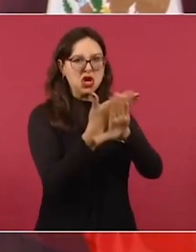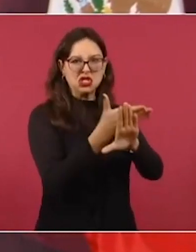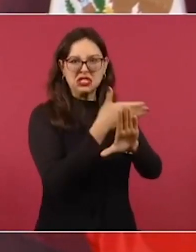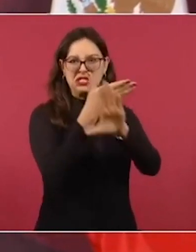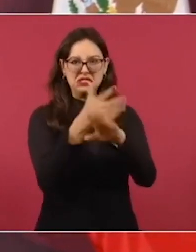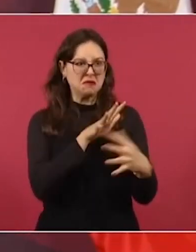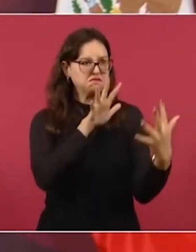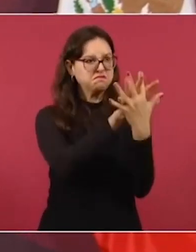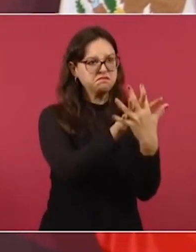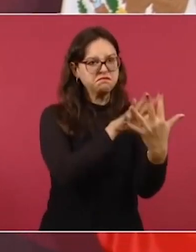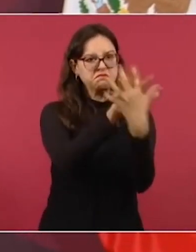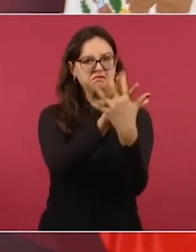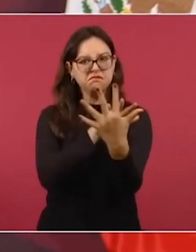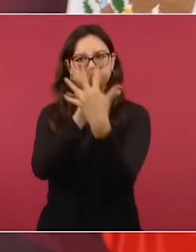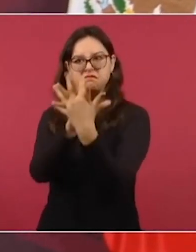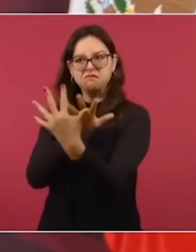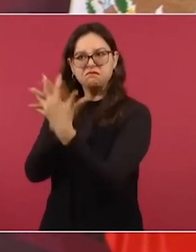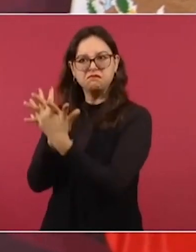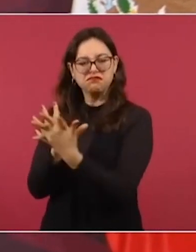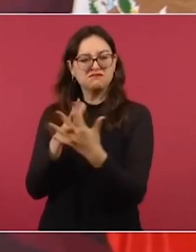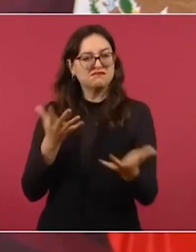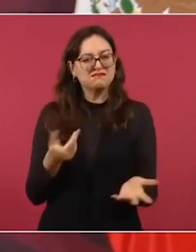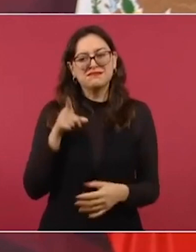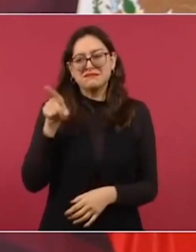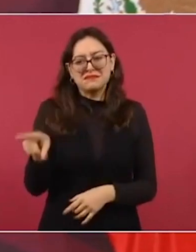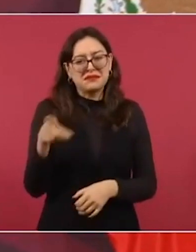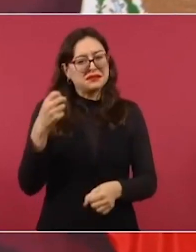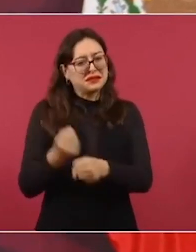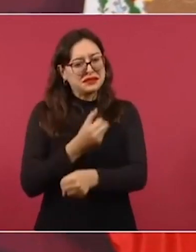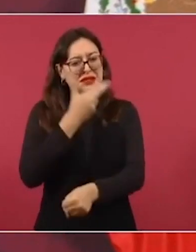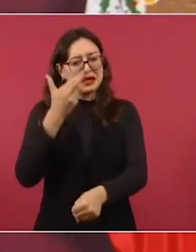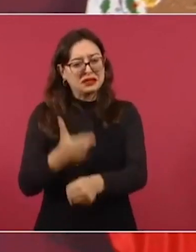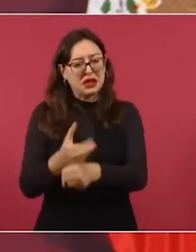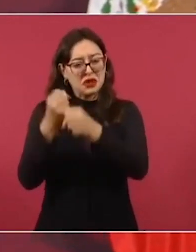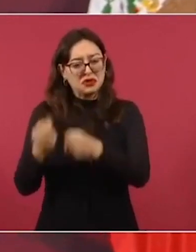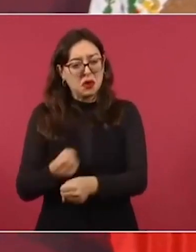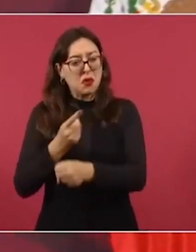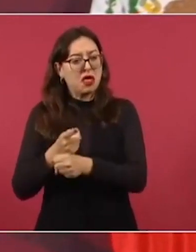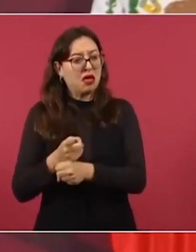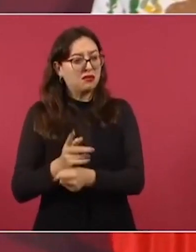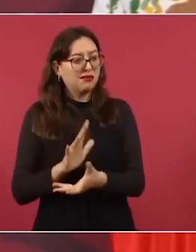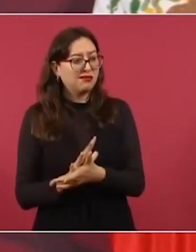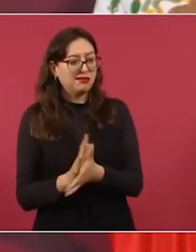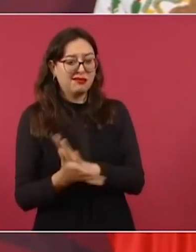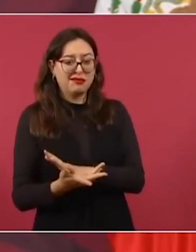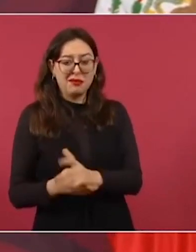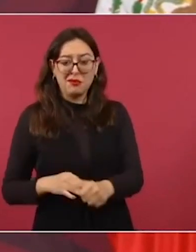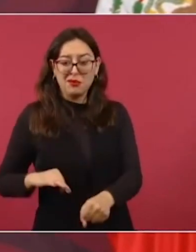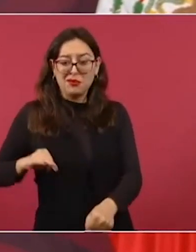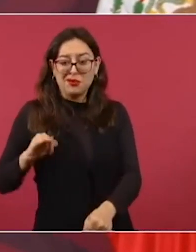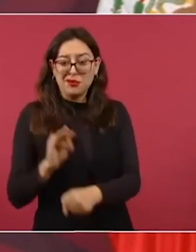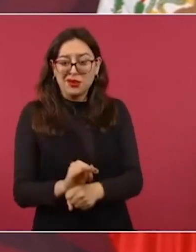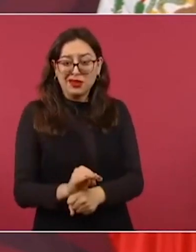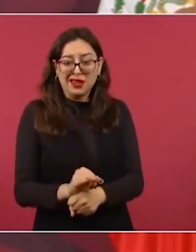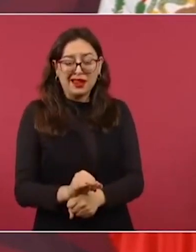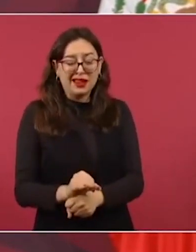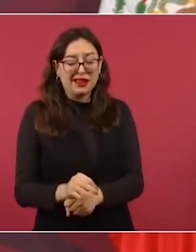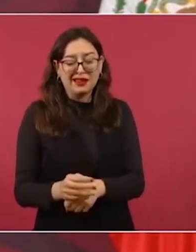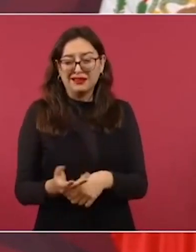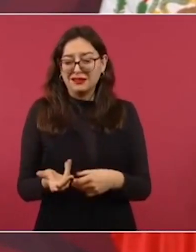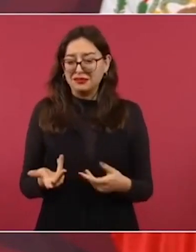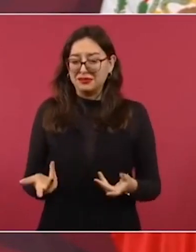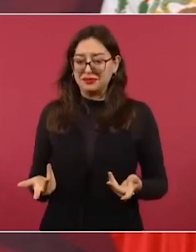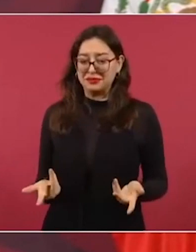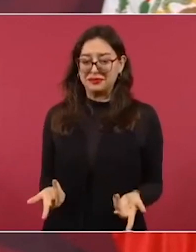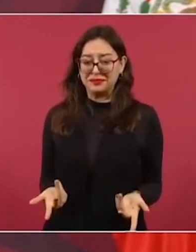y todo indica que se